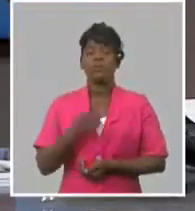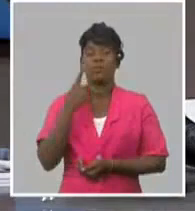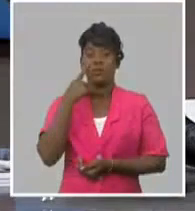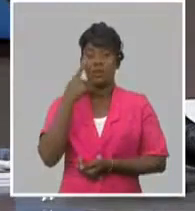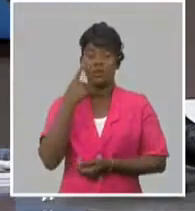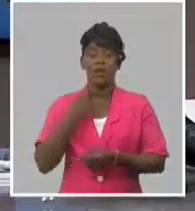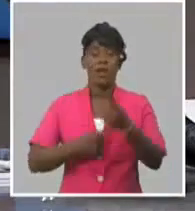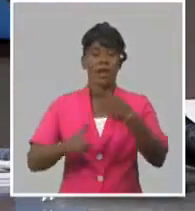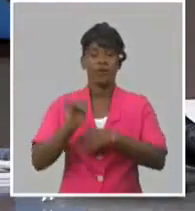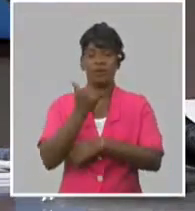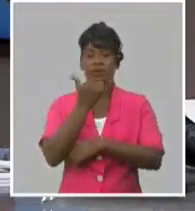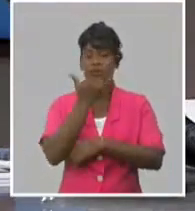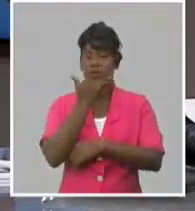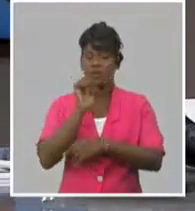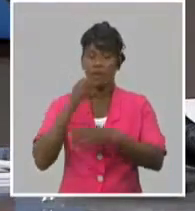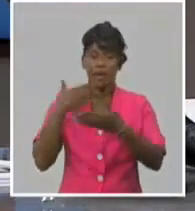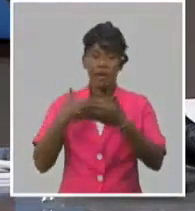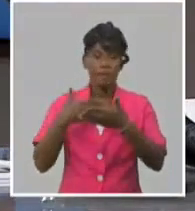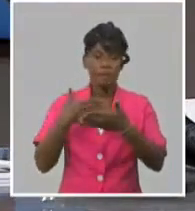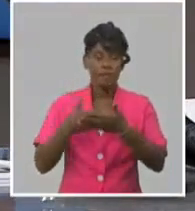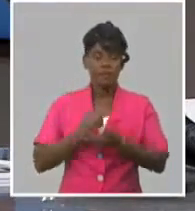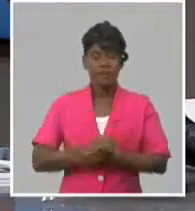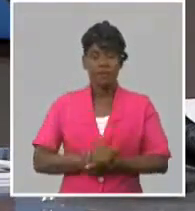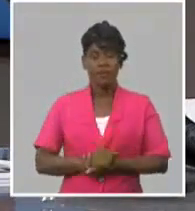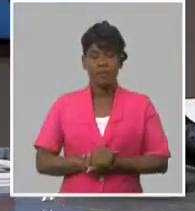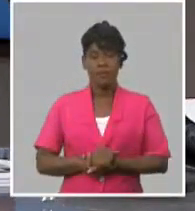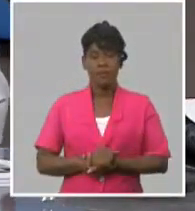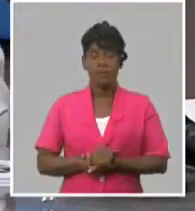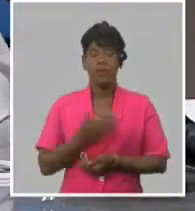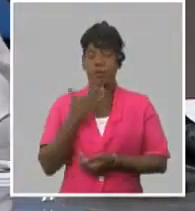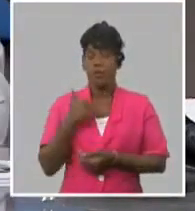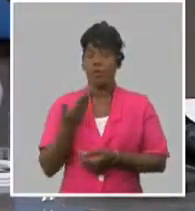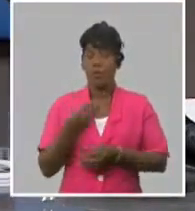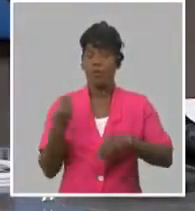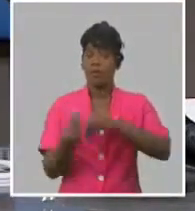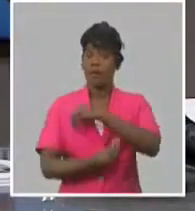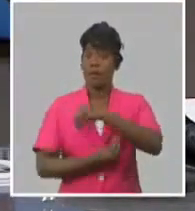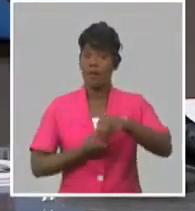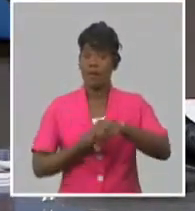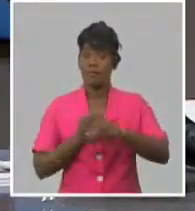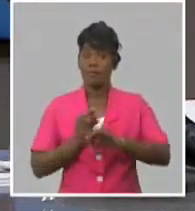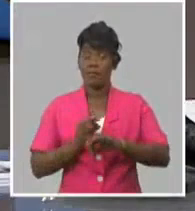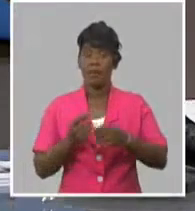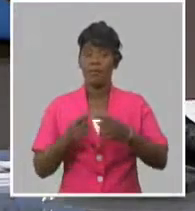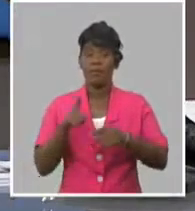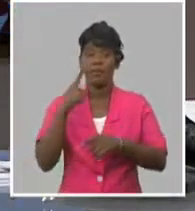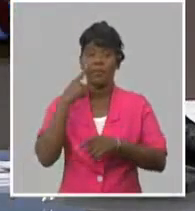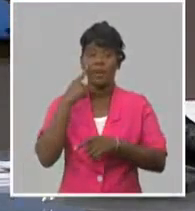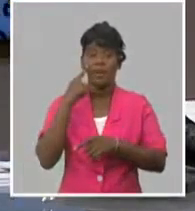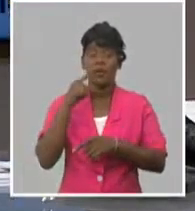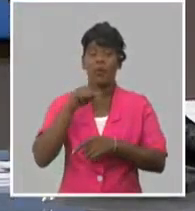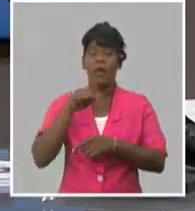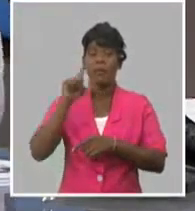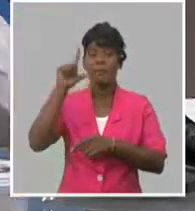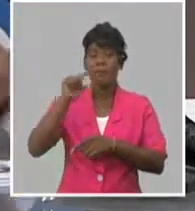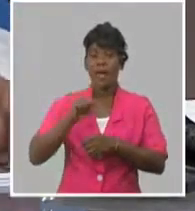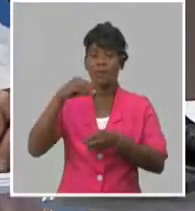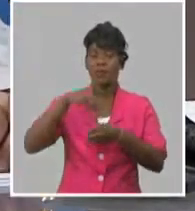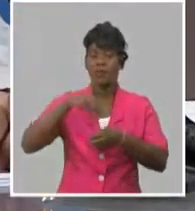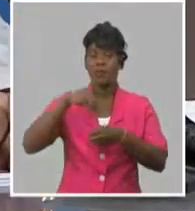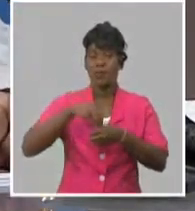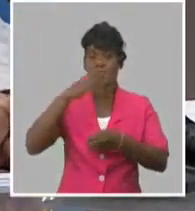hace al sistema empresarial, la dualidad monetaria y cambiaria es exactamente el poco incentivo a las exportaciones.